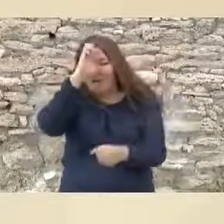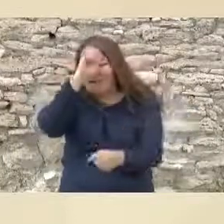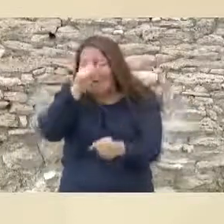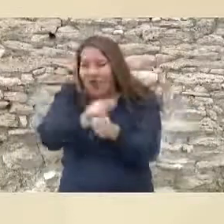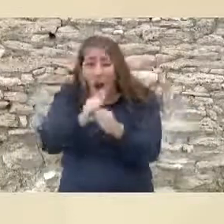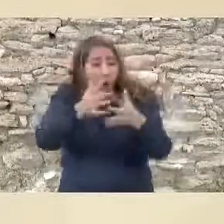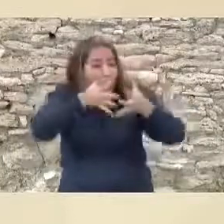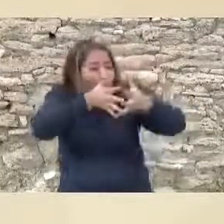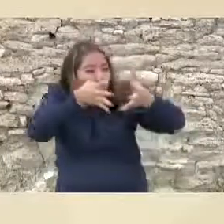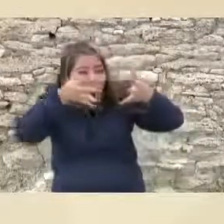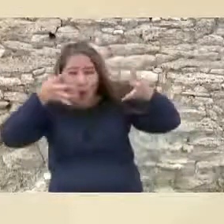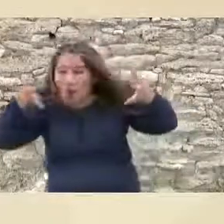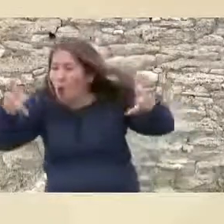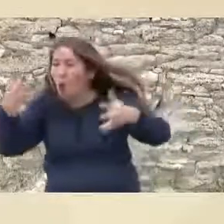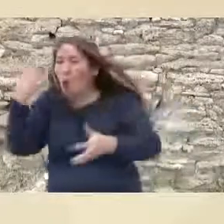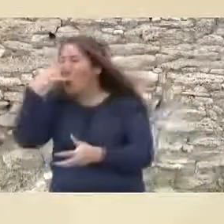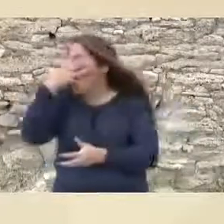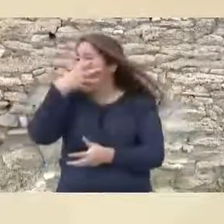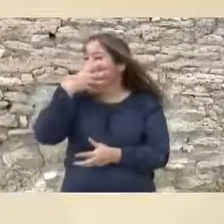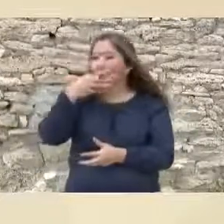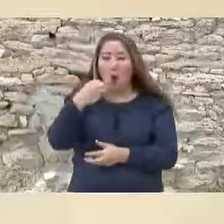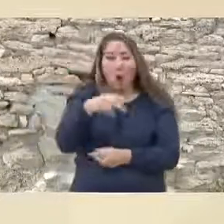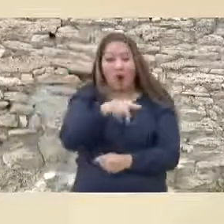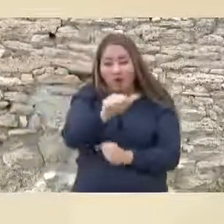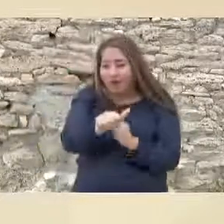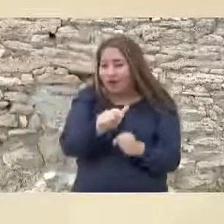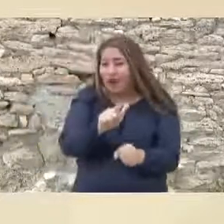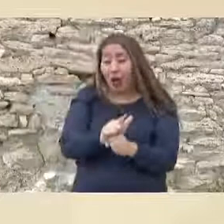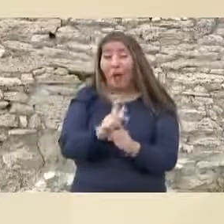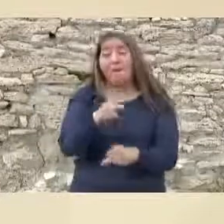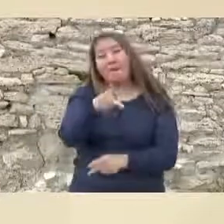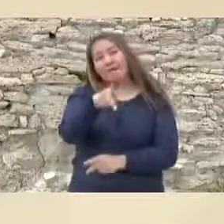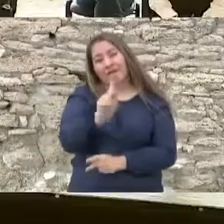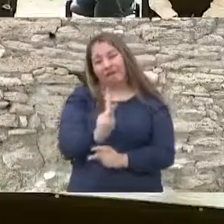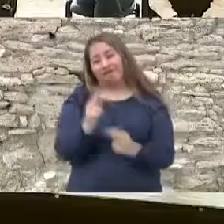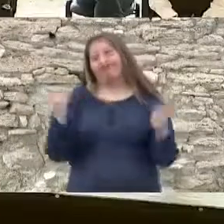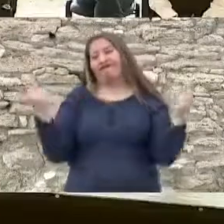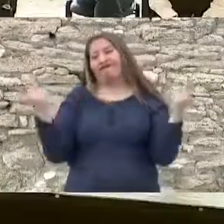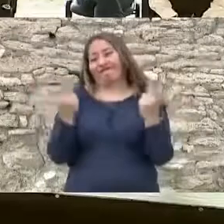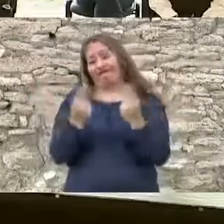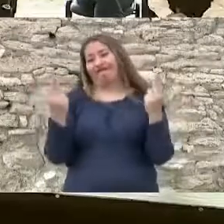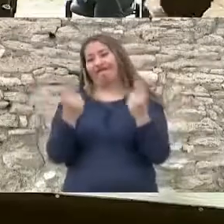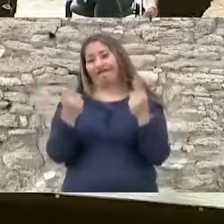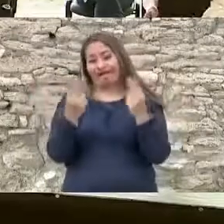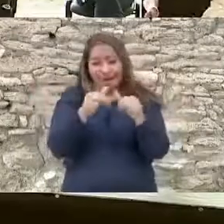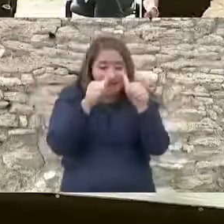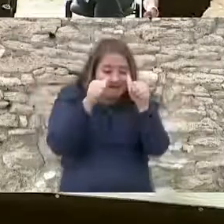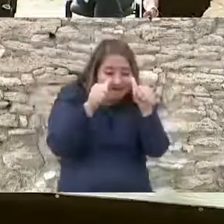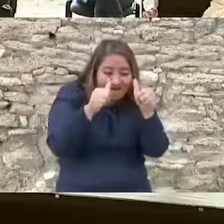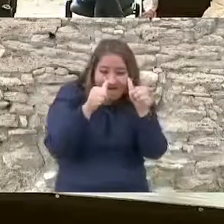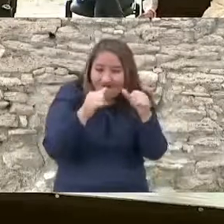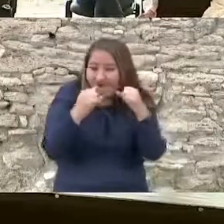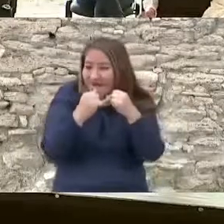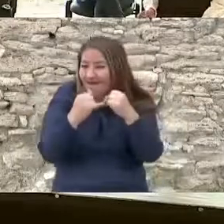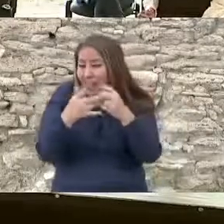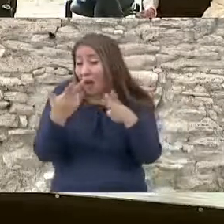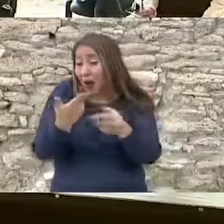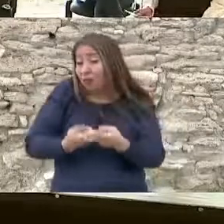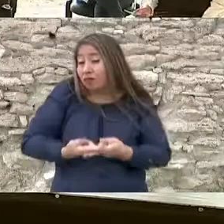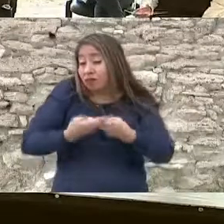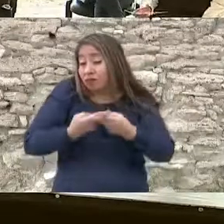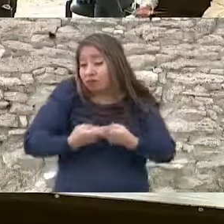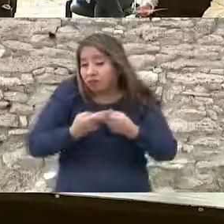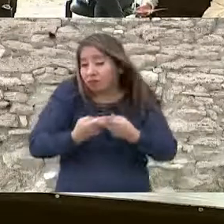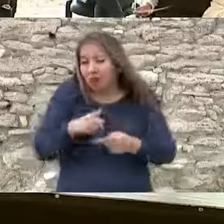espectaculares escenarios naturales, pero que requiere de una atención prioritaria y de la suma de esfuerzos institucionales para conservarlo.